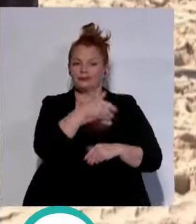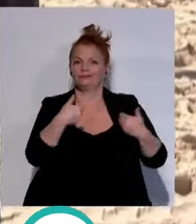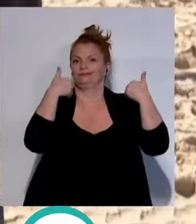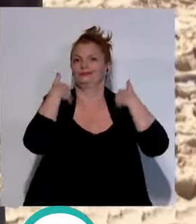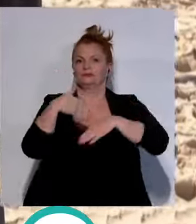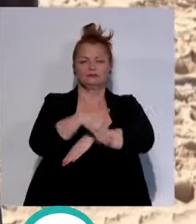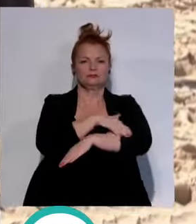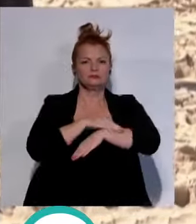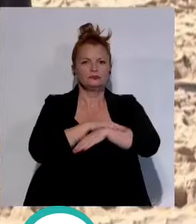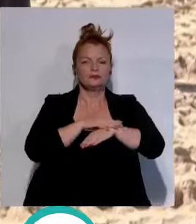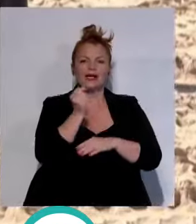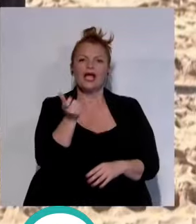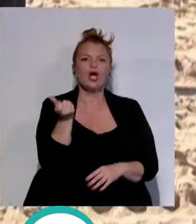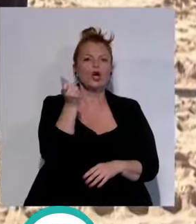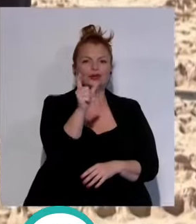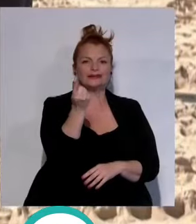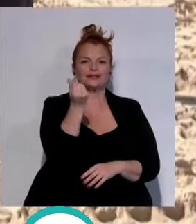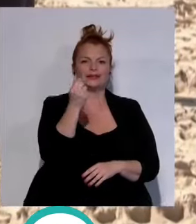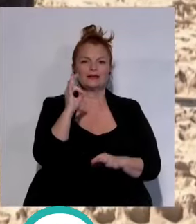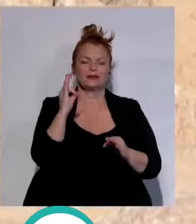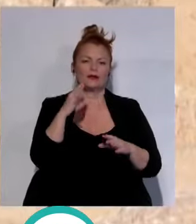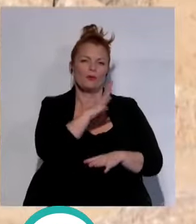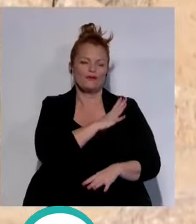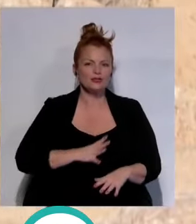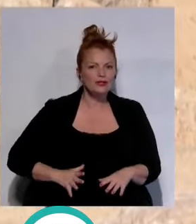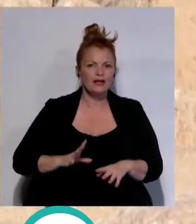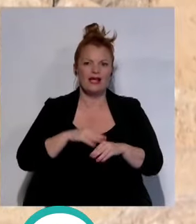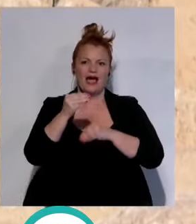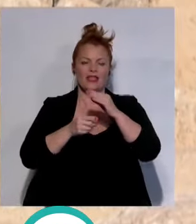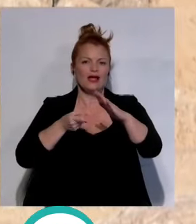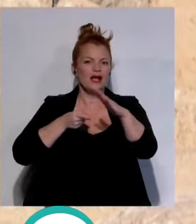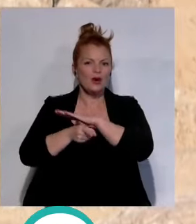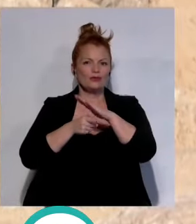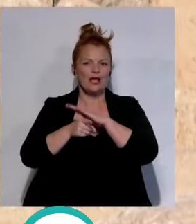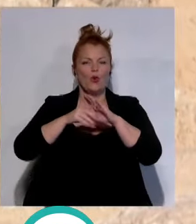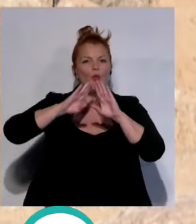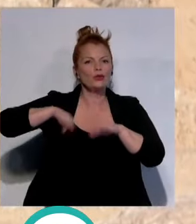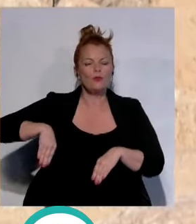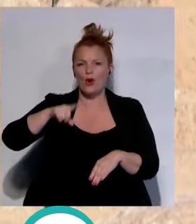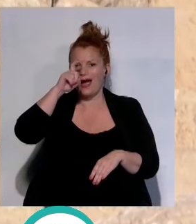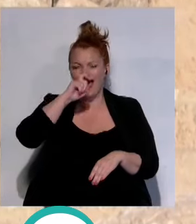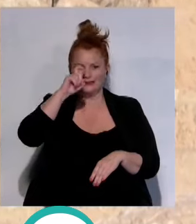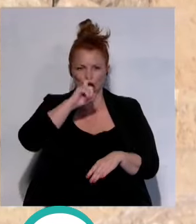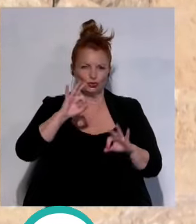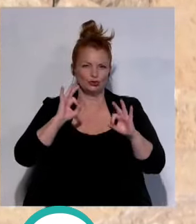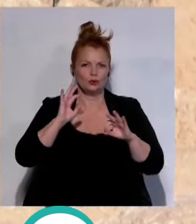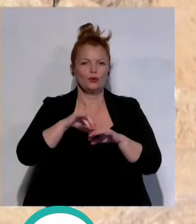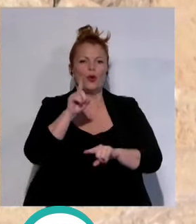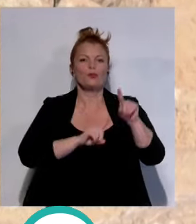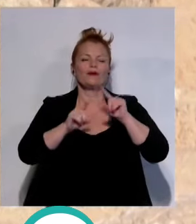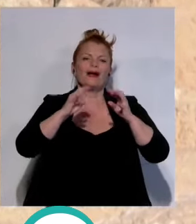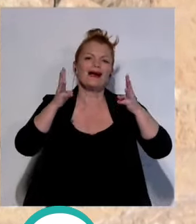responsable el coste de las actuaciones provisionales que se han tenido que ejecutar en los últimos años por tratarse de un problema